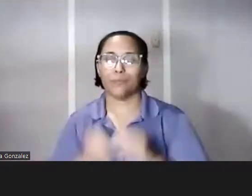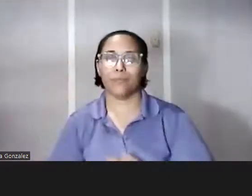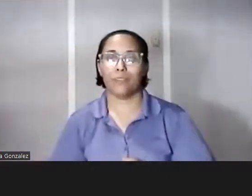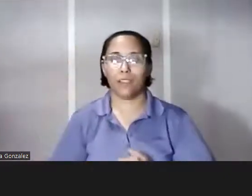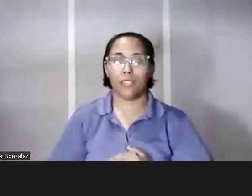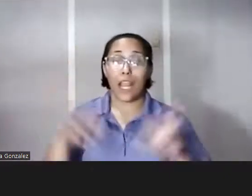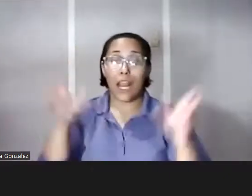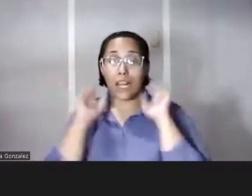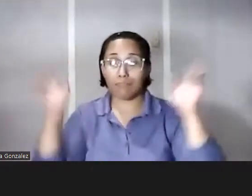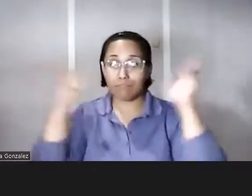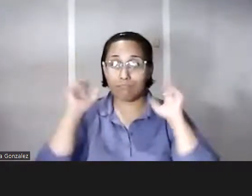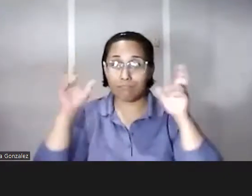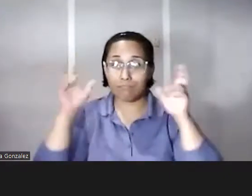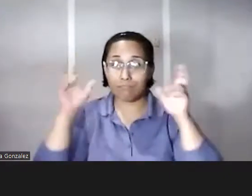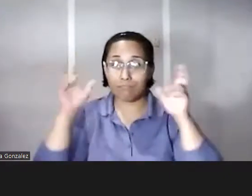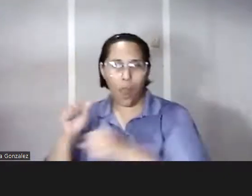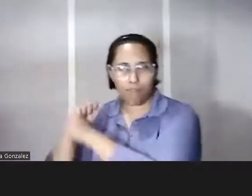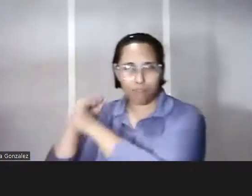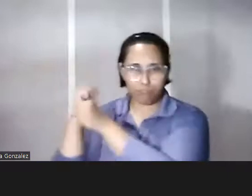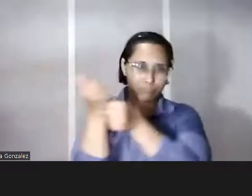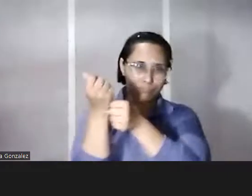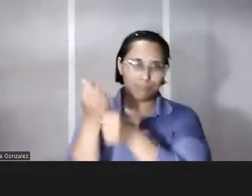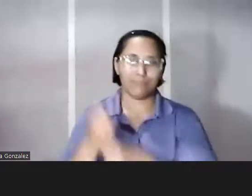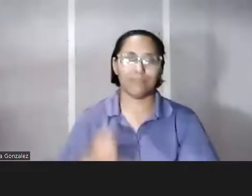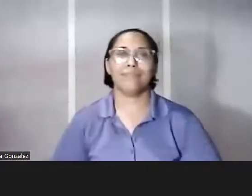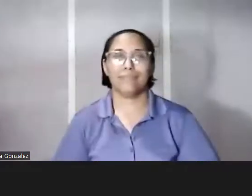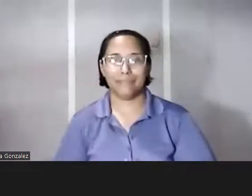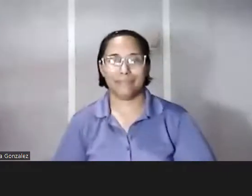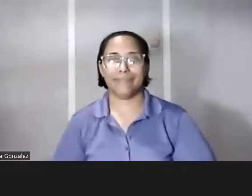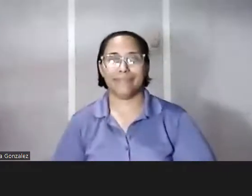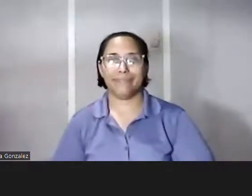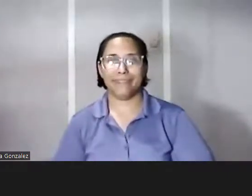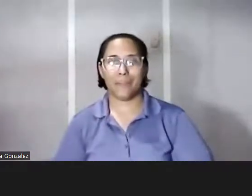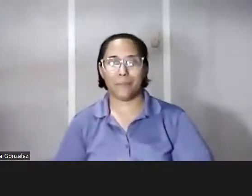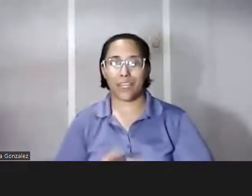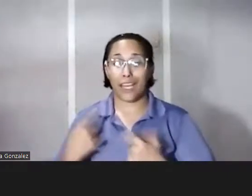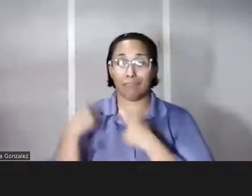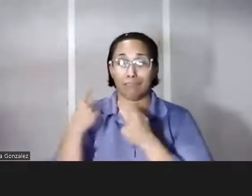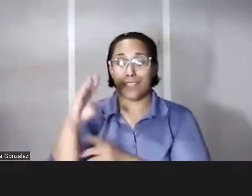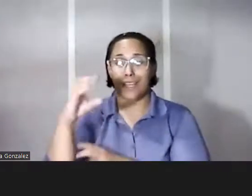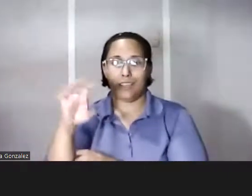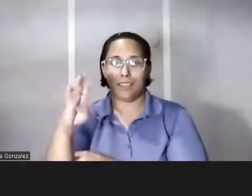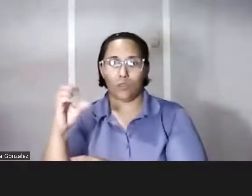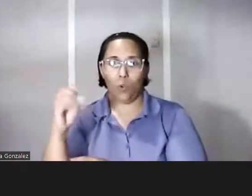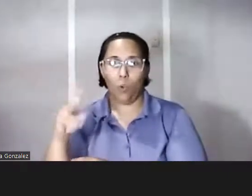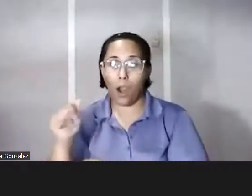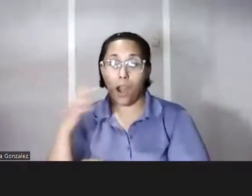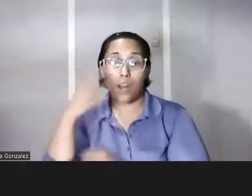escuchando los juegos de pelota la transmisión de los juegos de pelota por Ander del Sisto Escobar y como los narradores